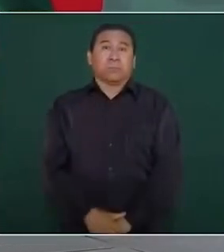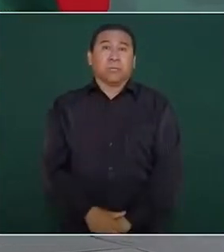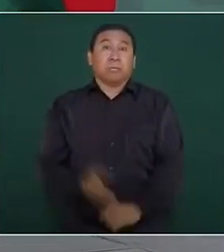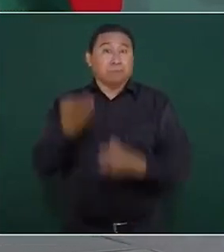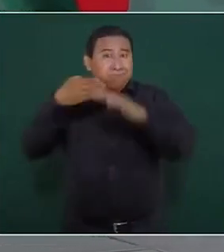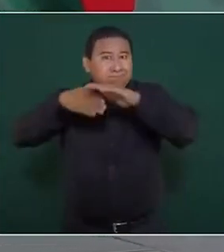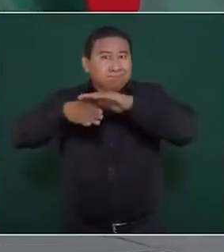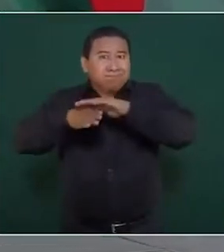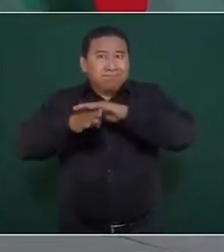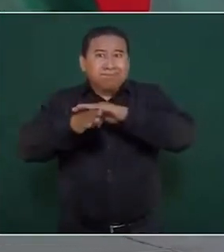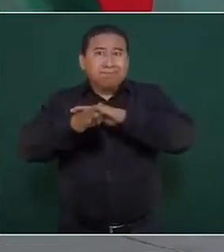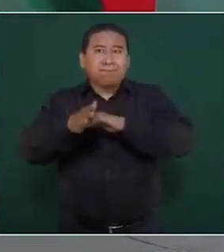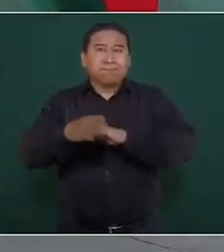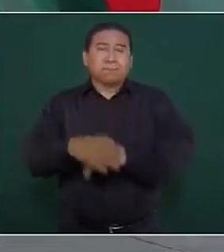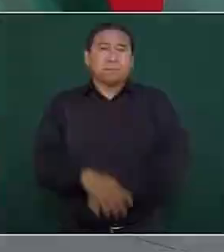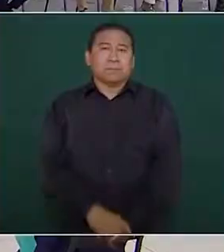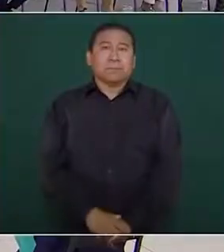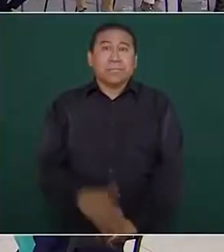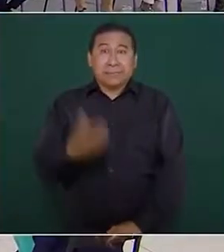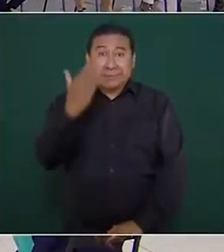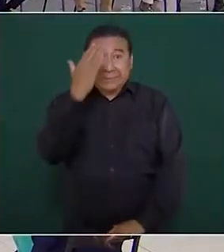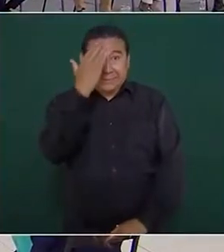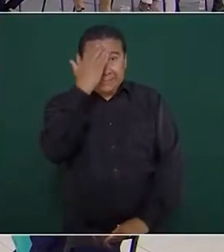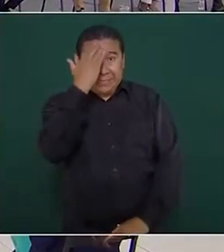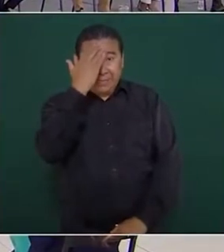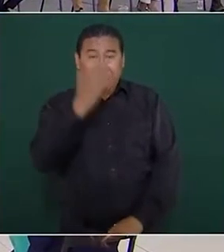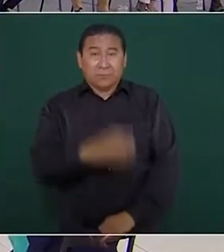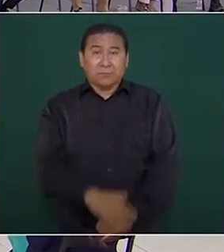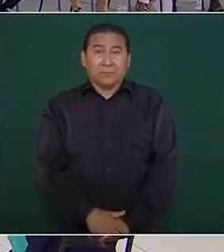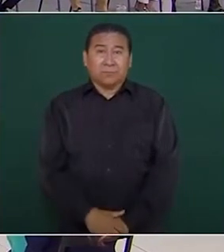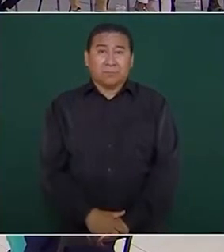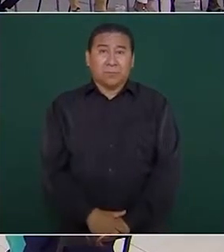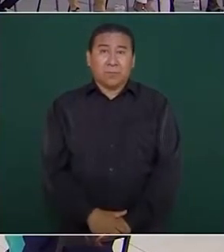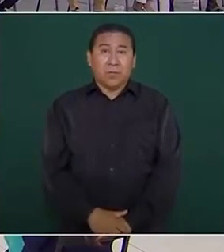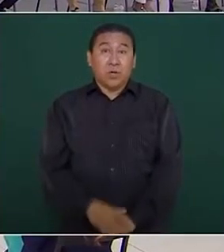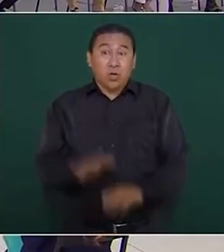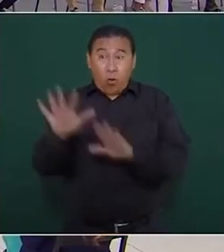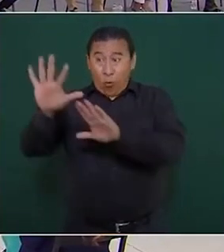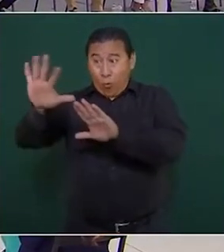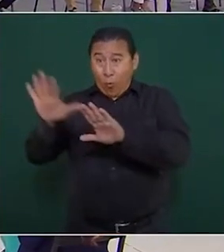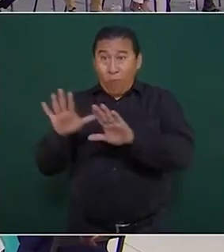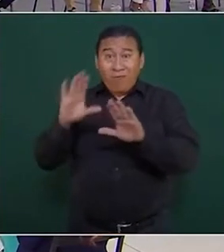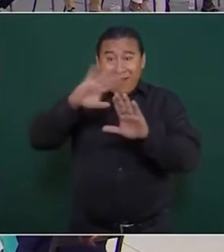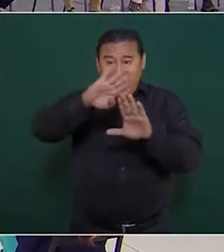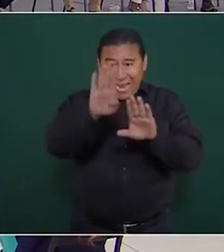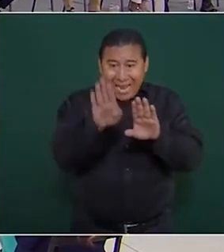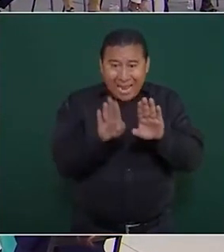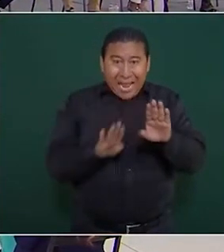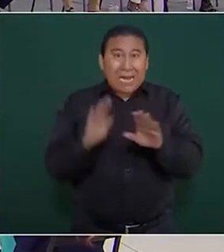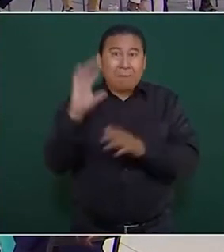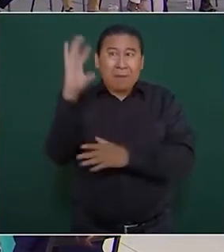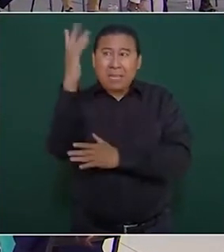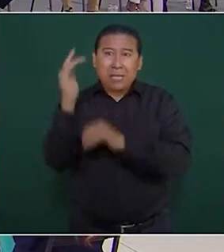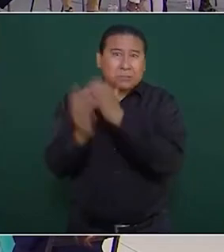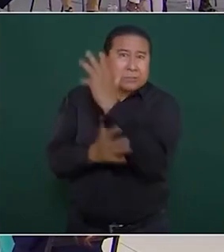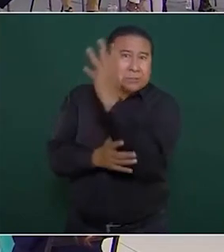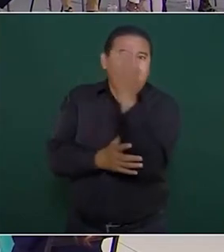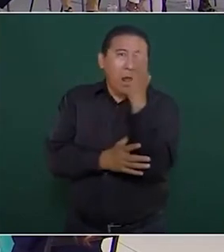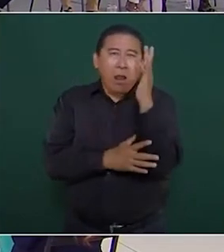internarse y conocer tanto del lado del Golfo como el Caribe, la selva,